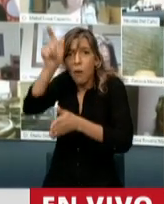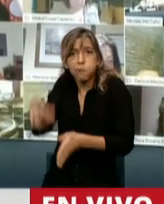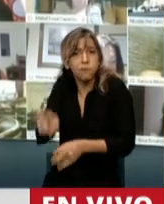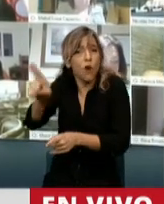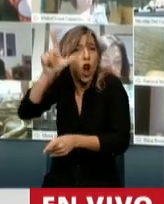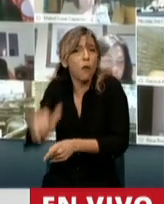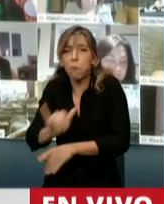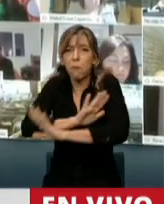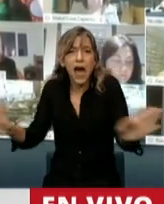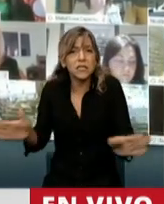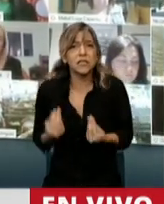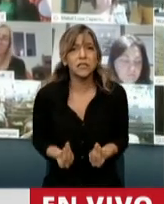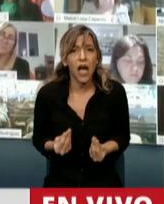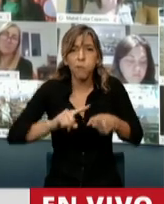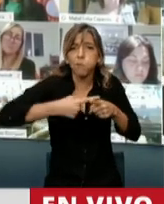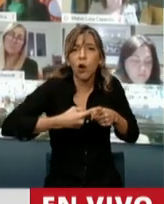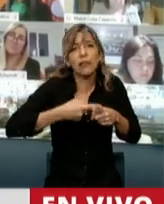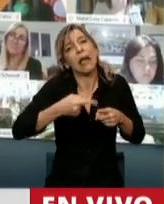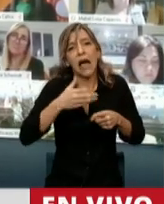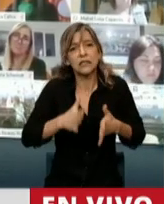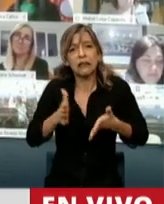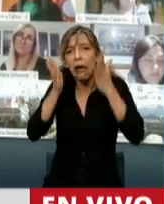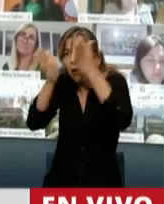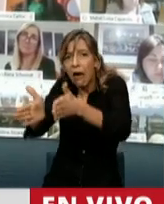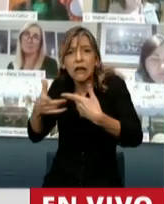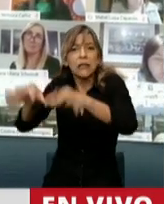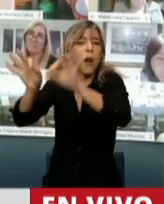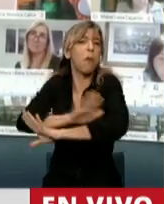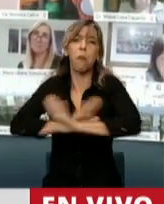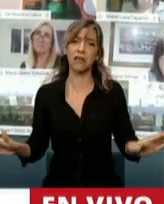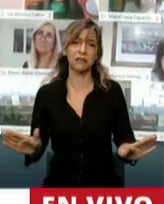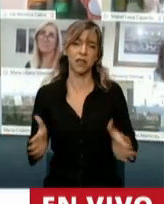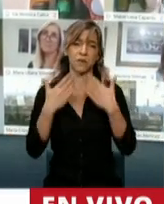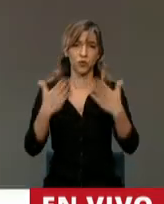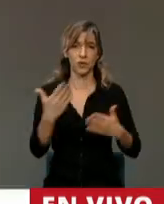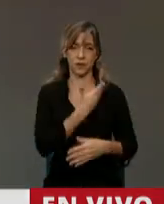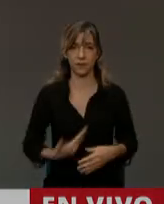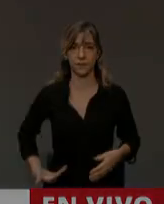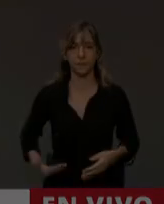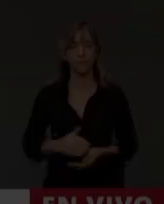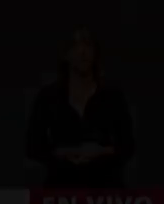Que la política no sirva nunca más para cubrir este tipo de cosas. Muchas gracias, señor Presidente. Gracias, diputado.